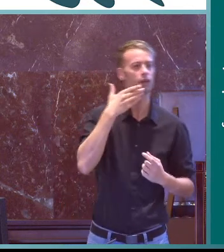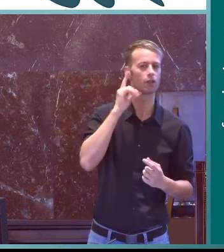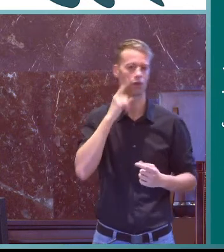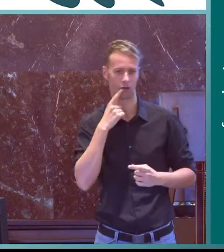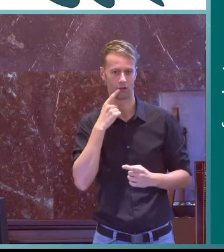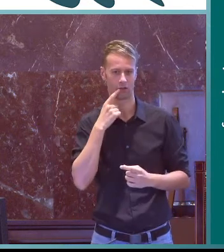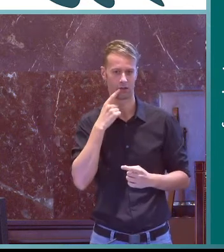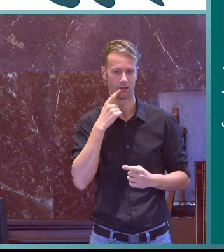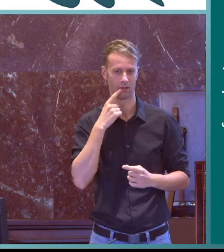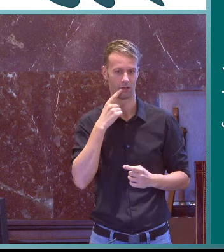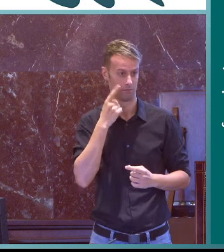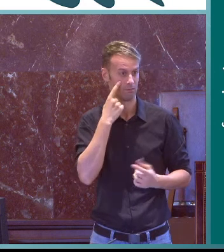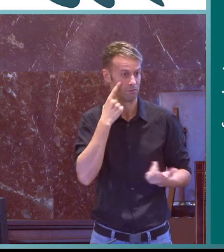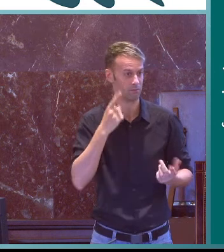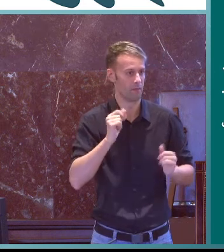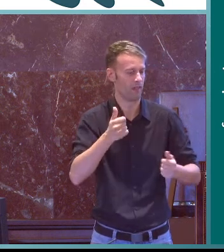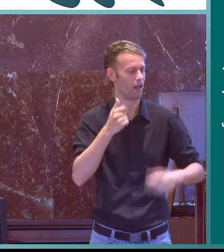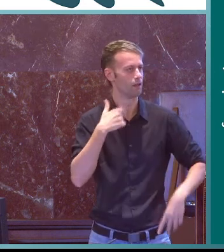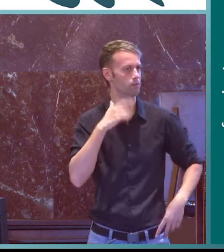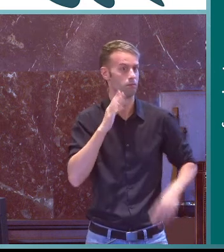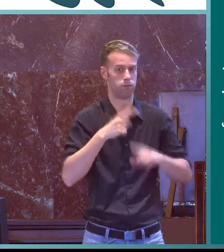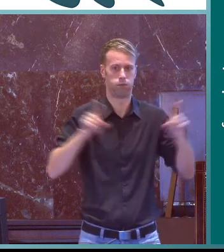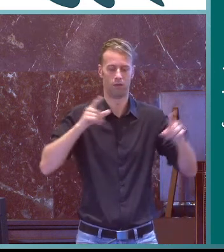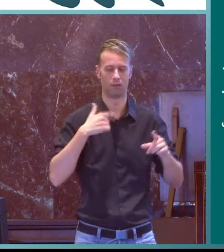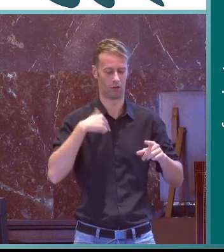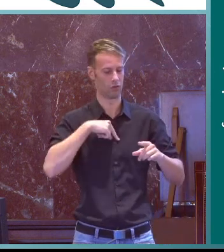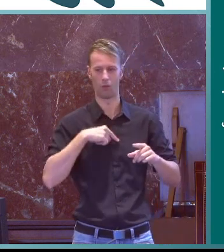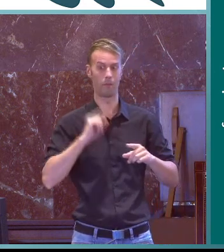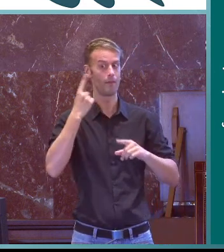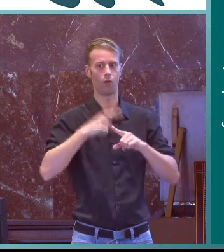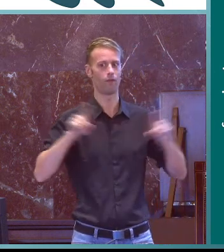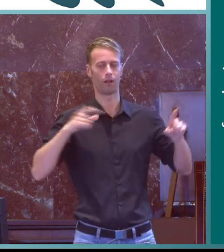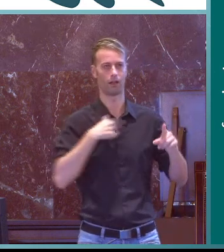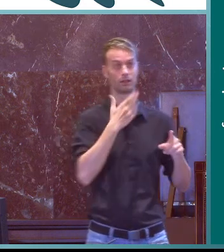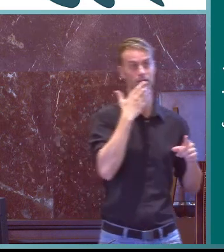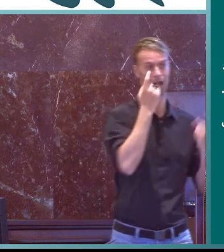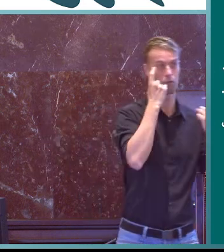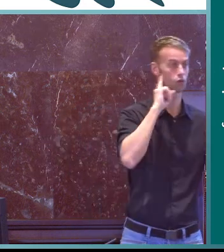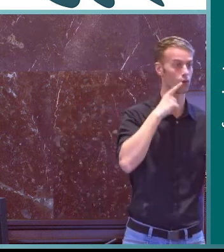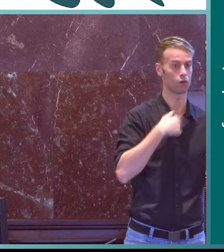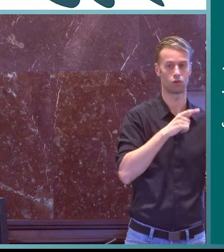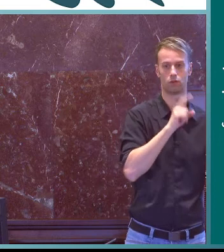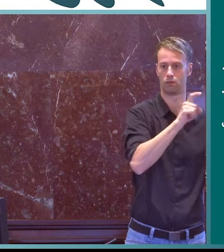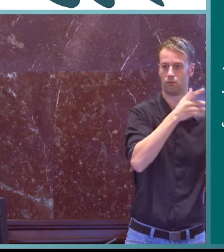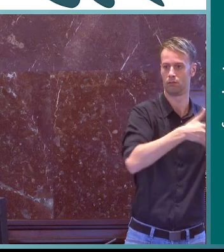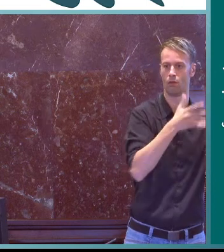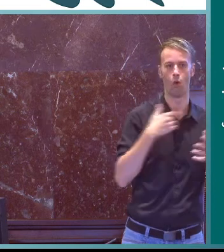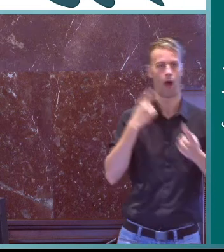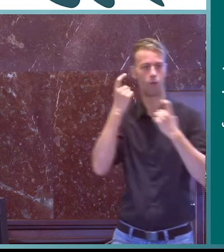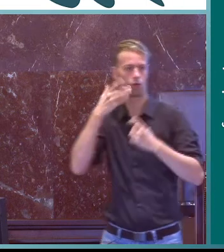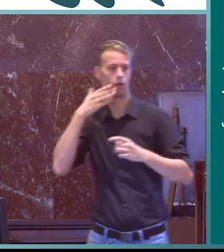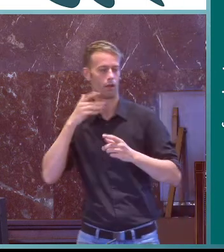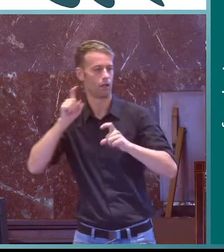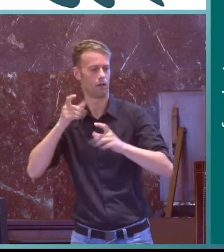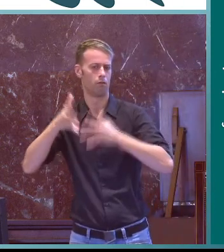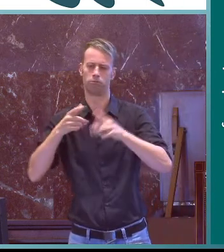lo primero que tienen en la cabeza es lo primero si los alumnos son oyentes o sordos para empezar porque es diferente si es un